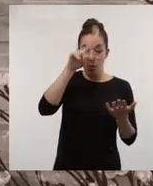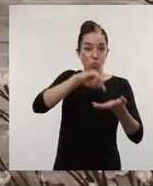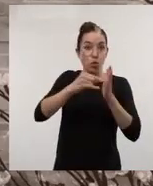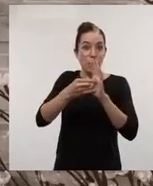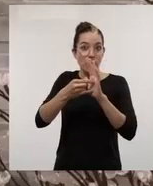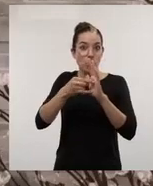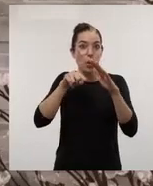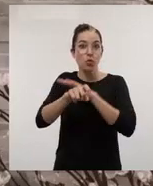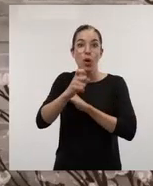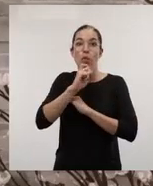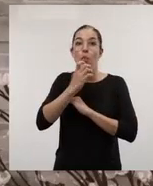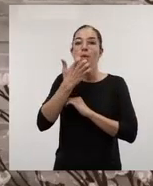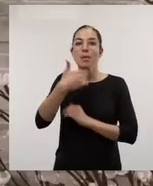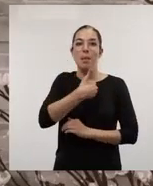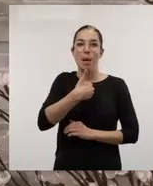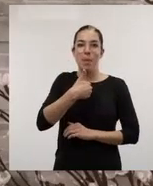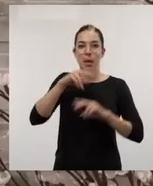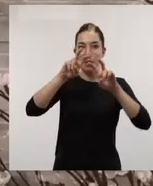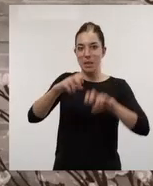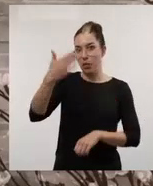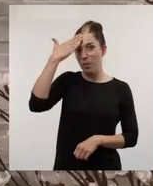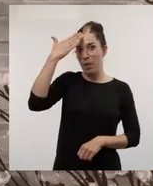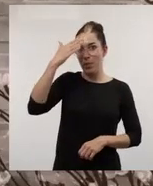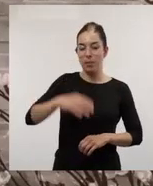IP, como investigador principal.